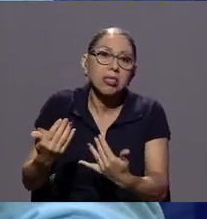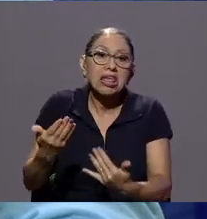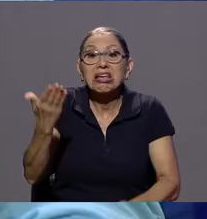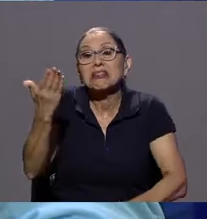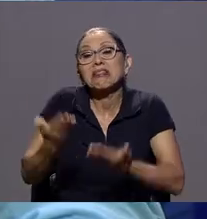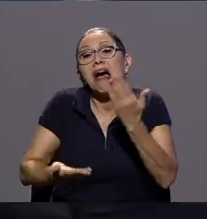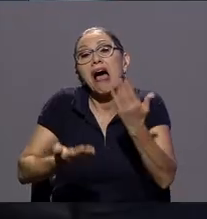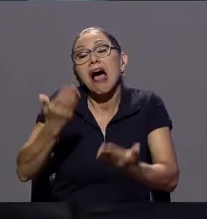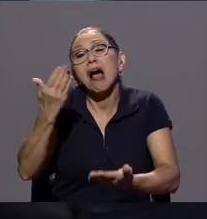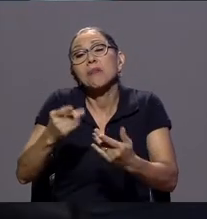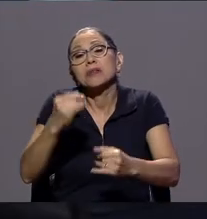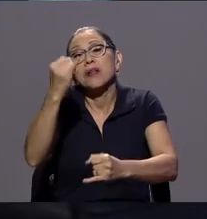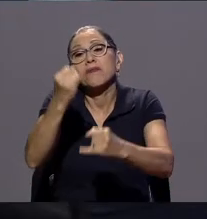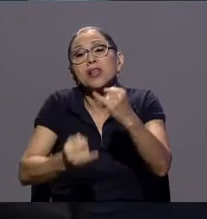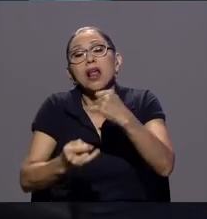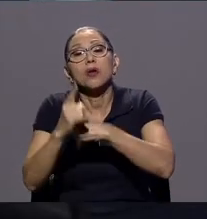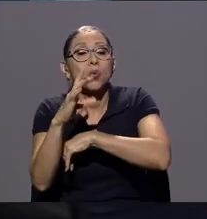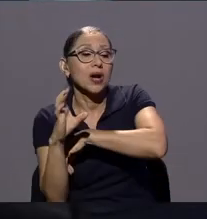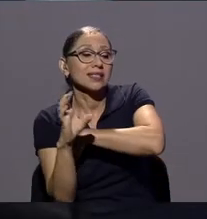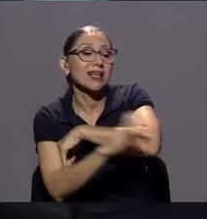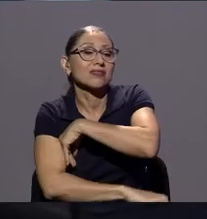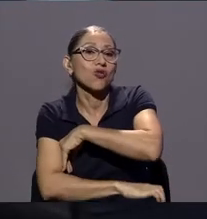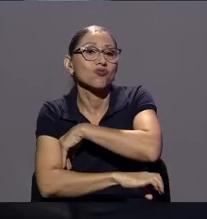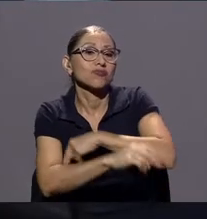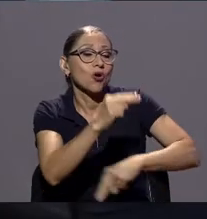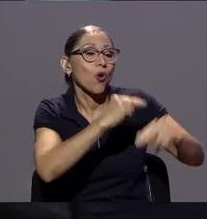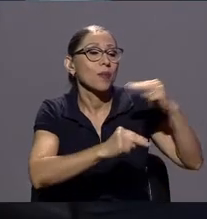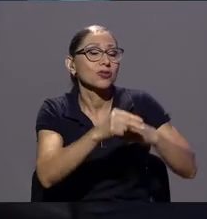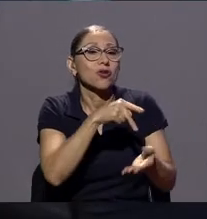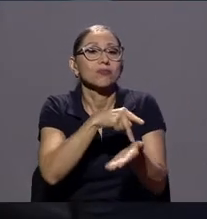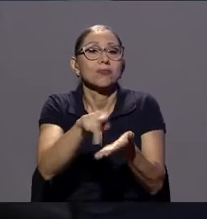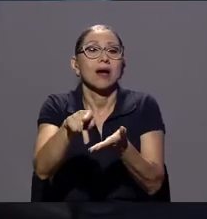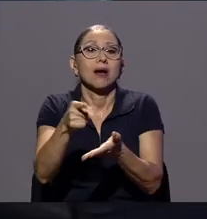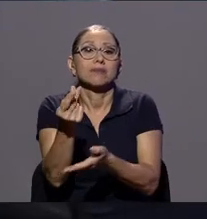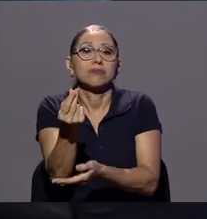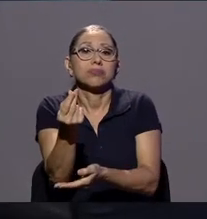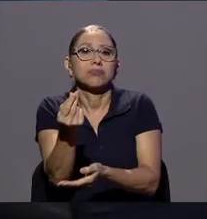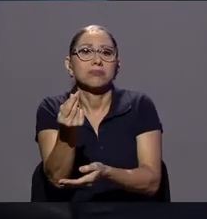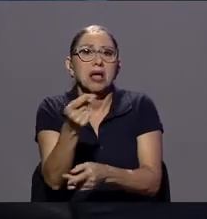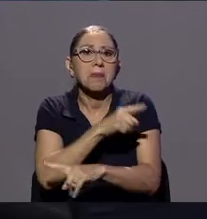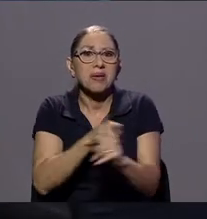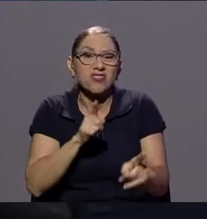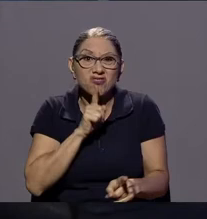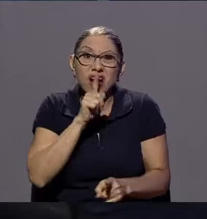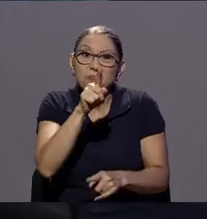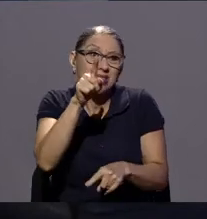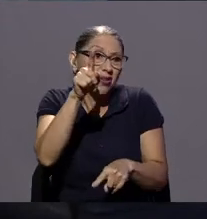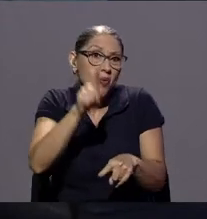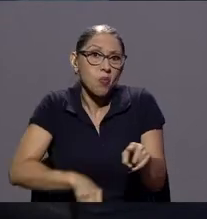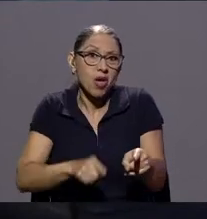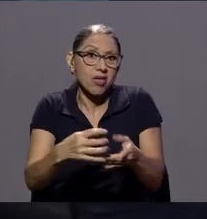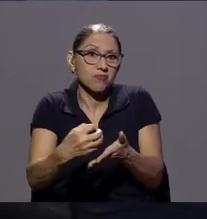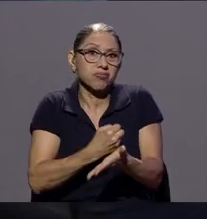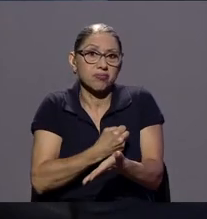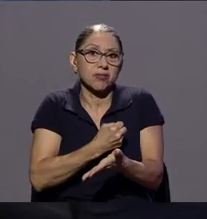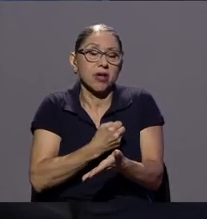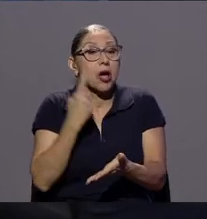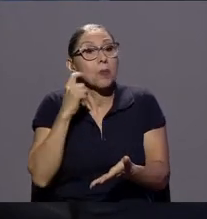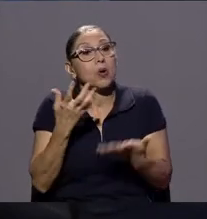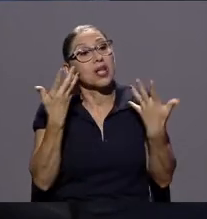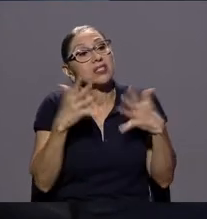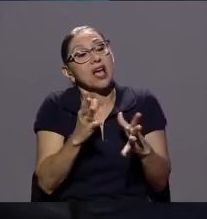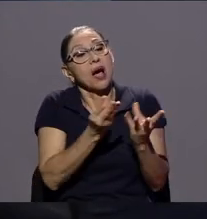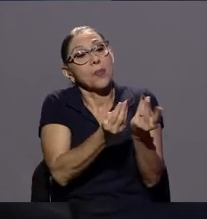para el comerciante cuando resulta que incluso esa sanción es ineficaz porque el producto o ya se vendió la promoción ya